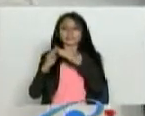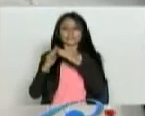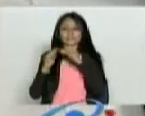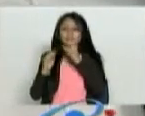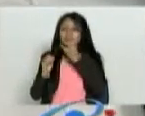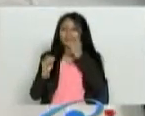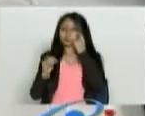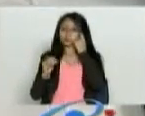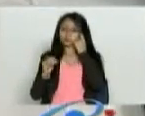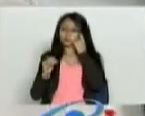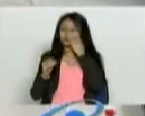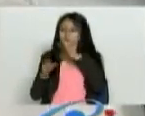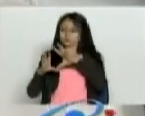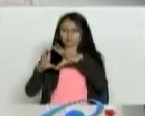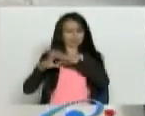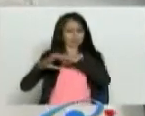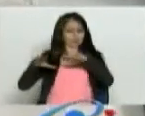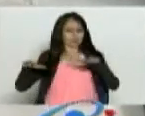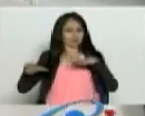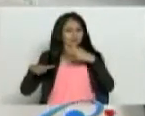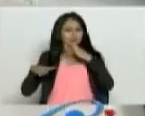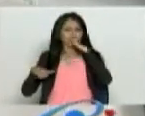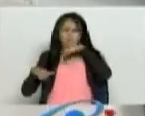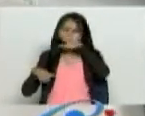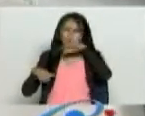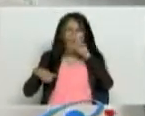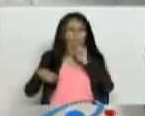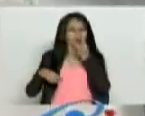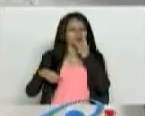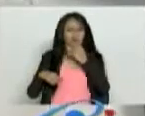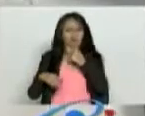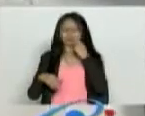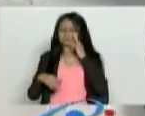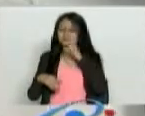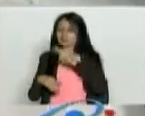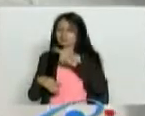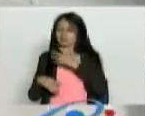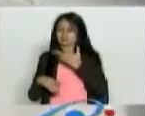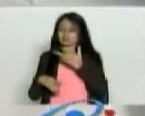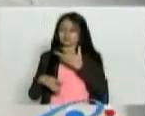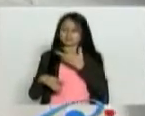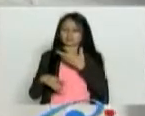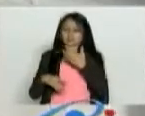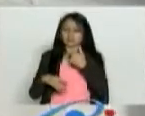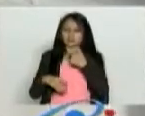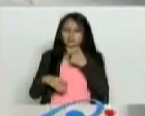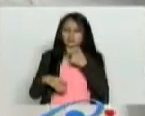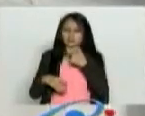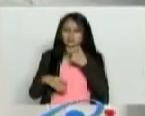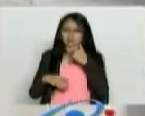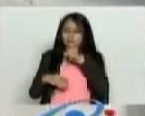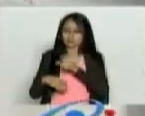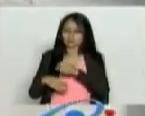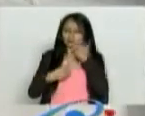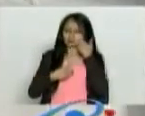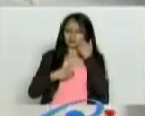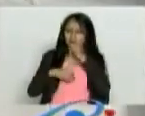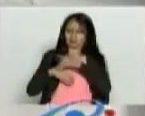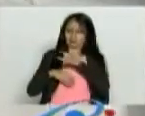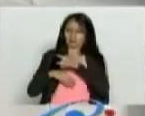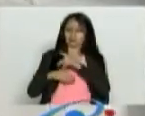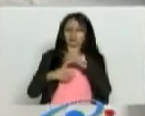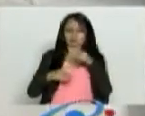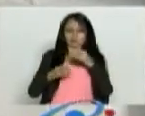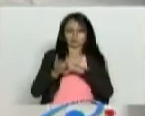algo. Un tapete, una pintura, en fin, algo. Se elabora una vacuna para ese paciente. Tenga muy presente